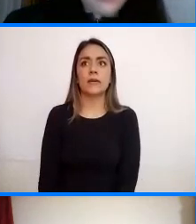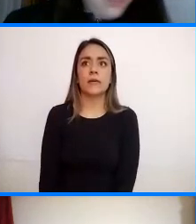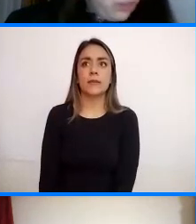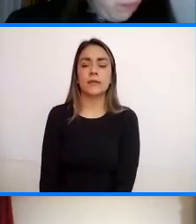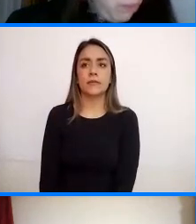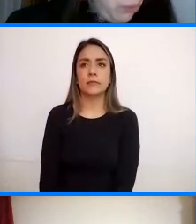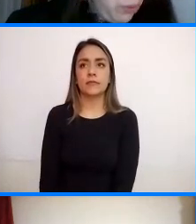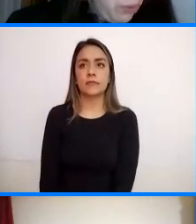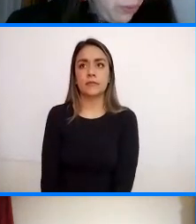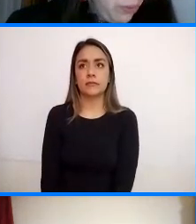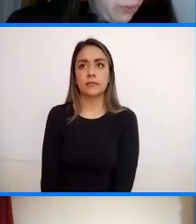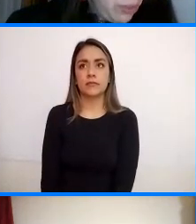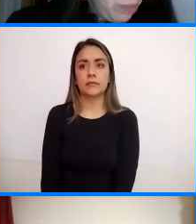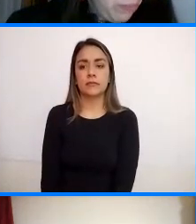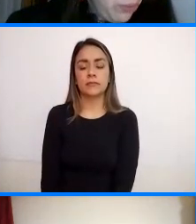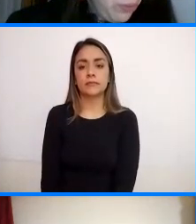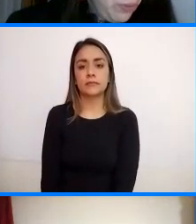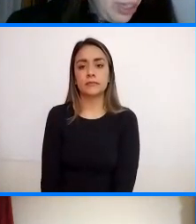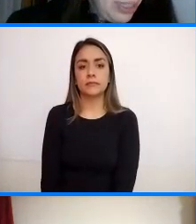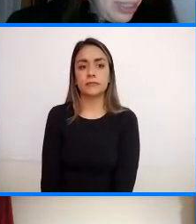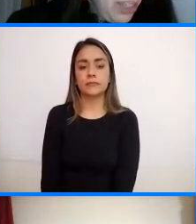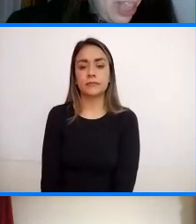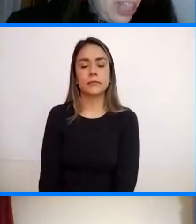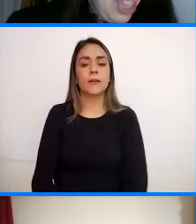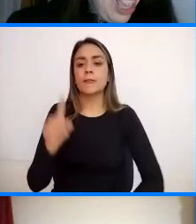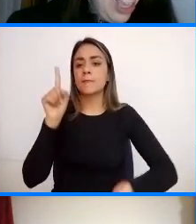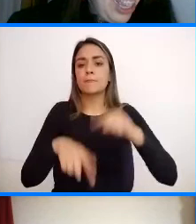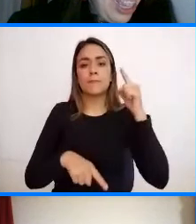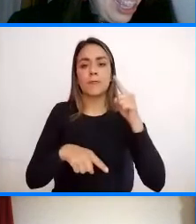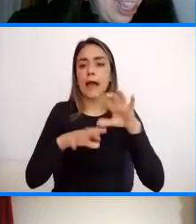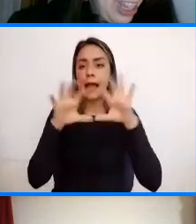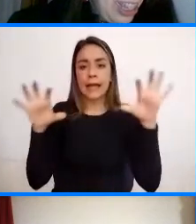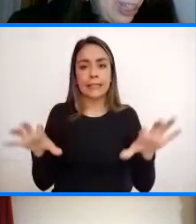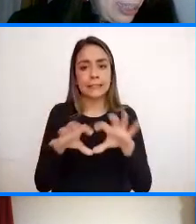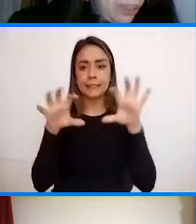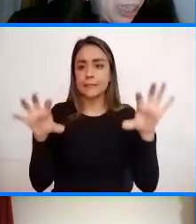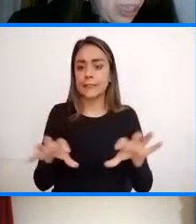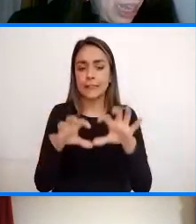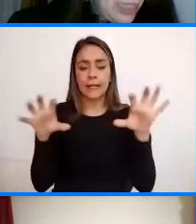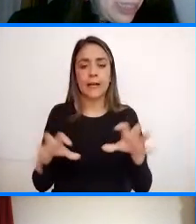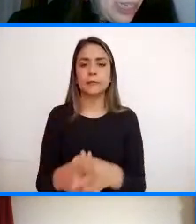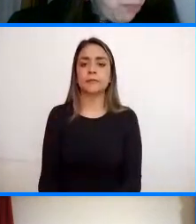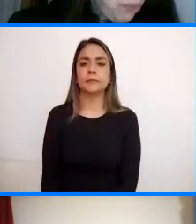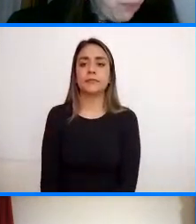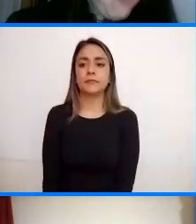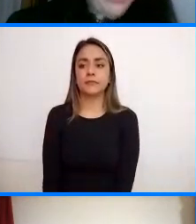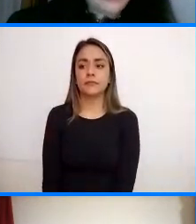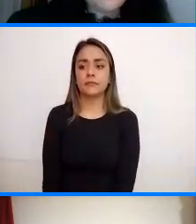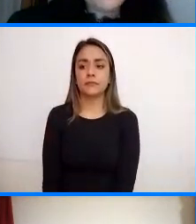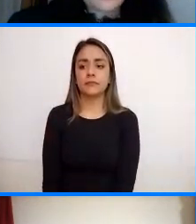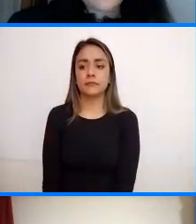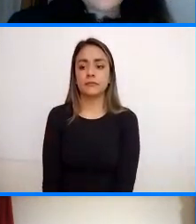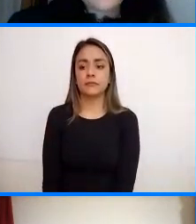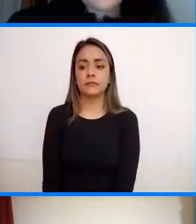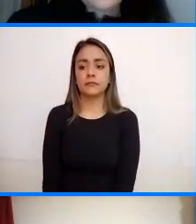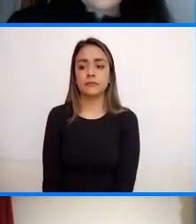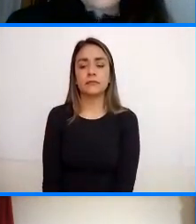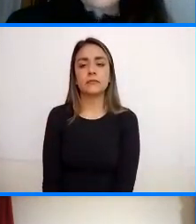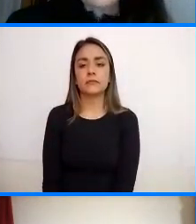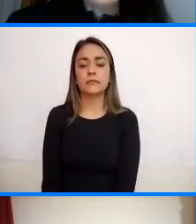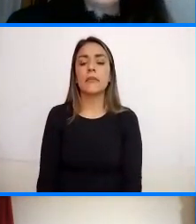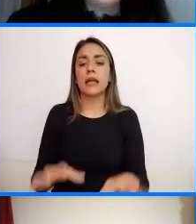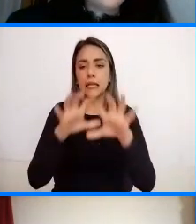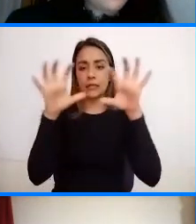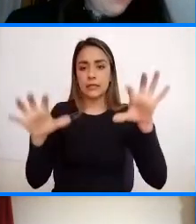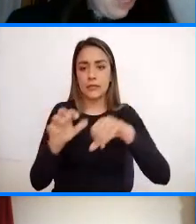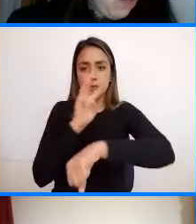No se No se pudo No se pudo Actividad Actividad Actividad Para nuestra plataforma Profe